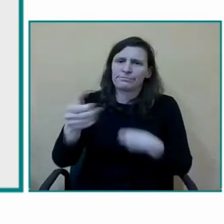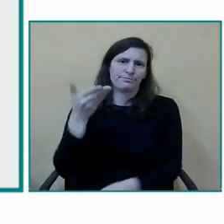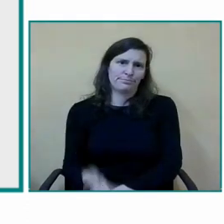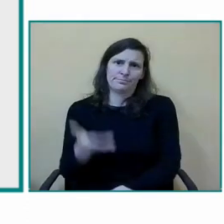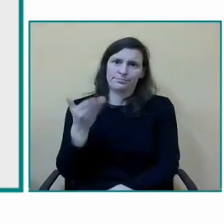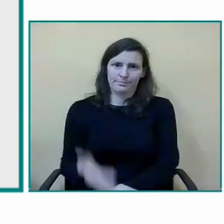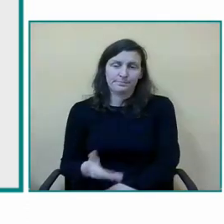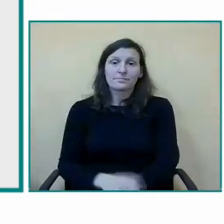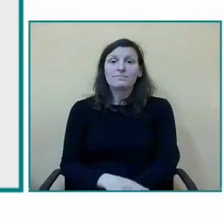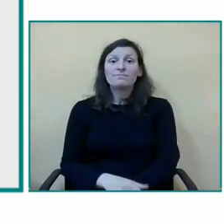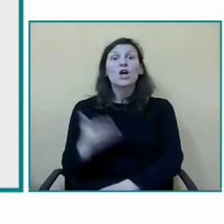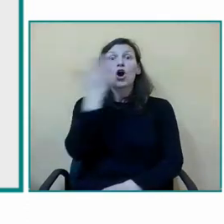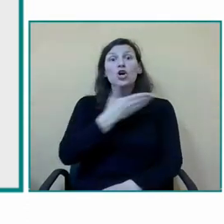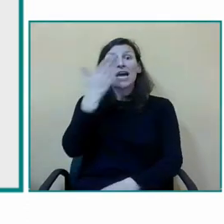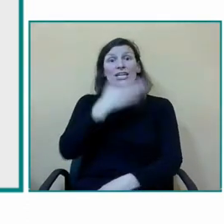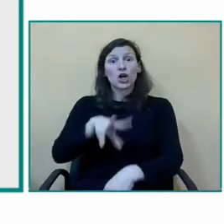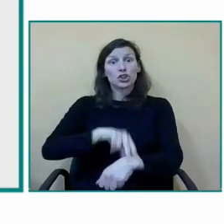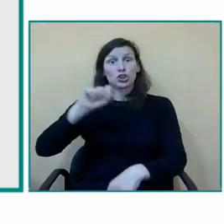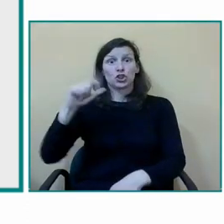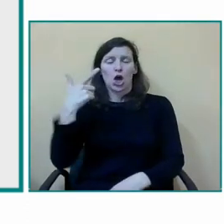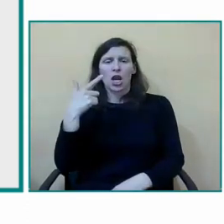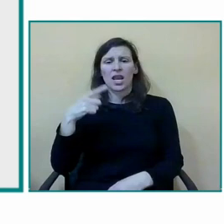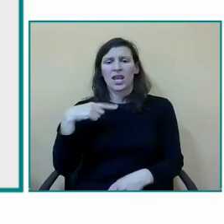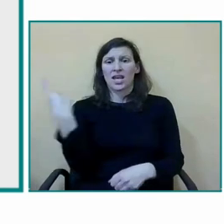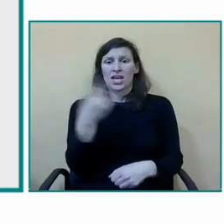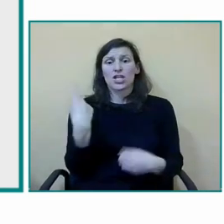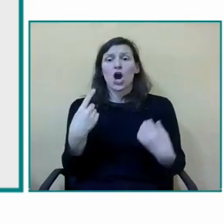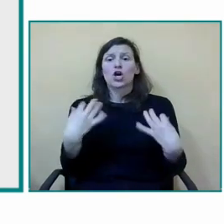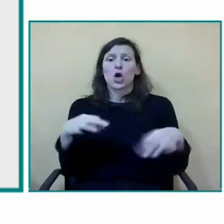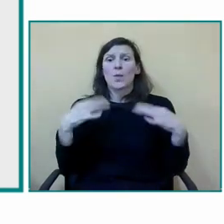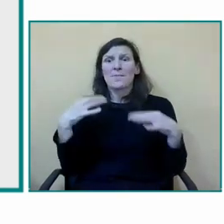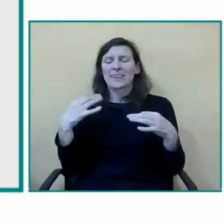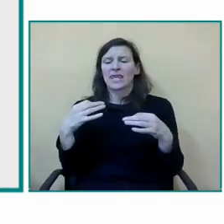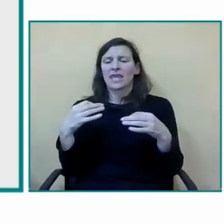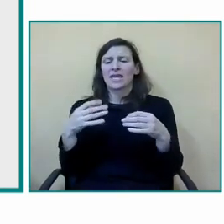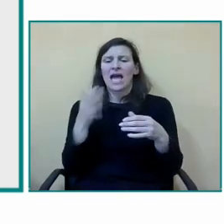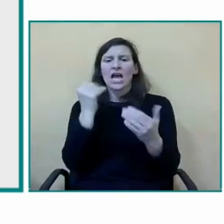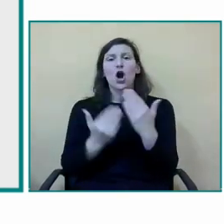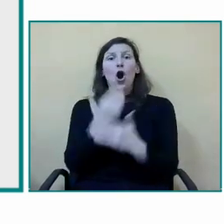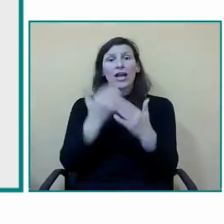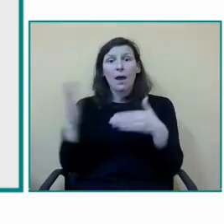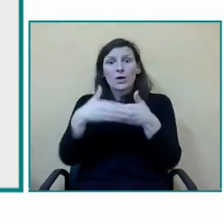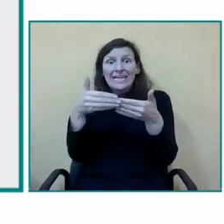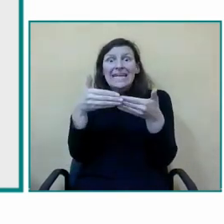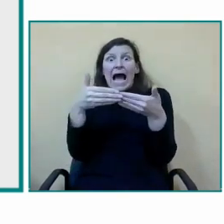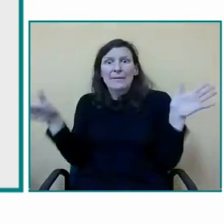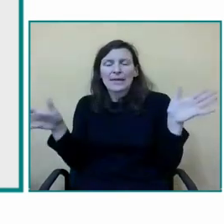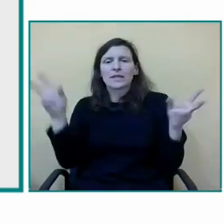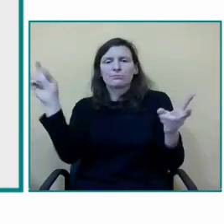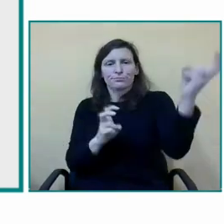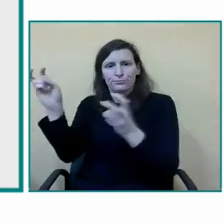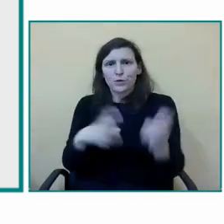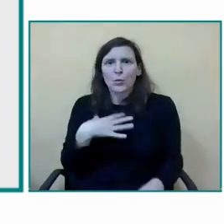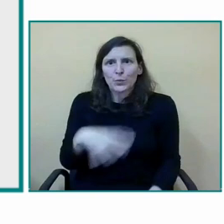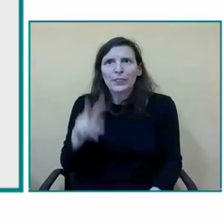tiene unas jornadas de puertas abiertas que dentro de nada van a comenzar y donde el equipo de educación infantil